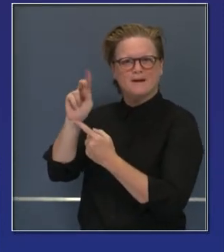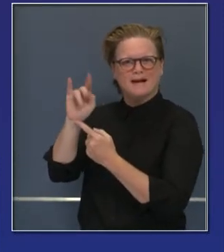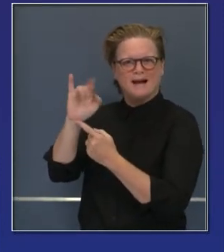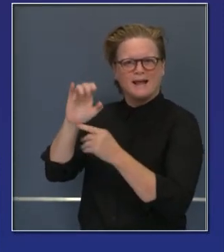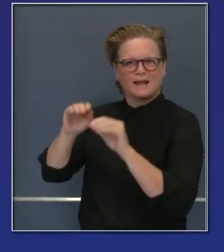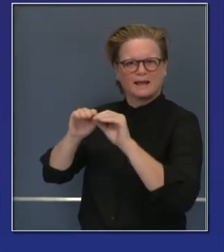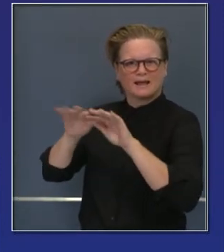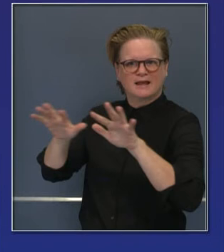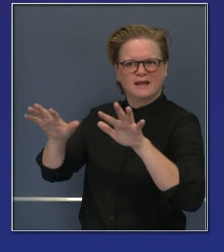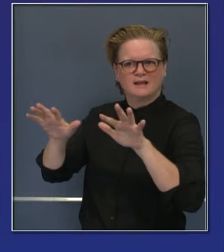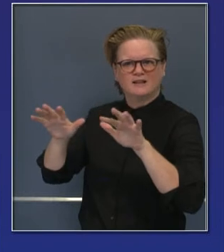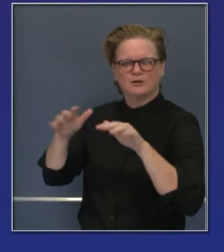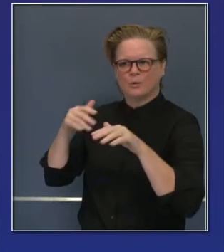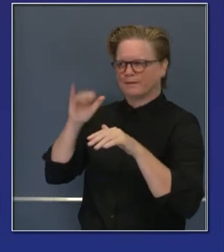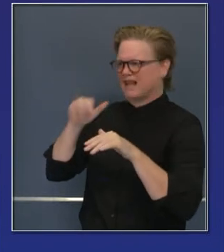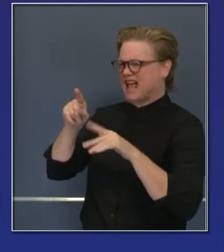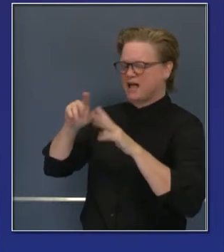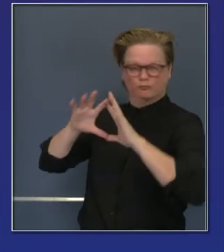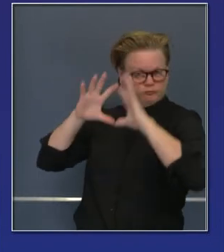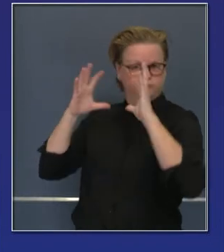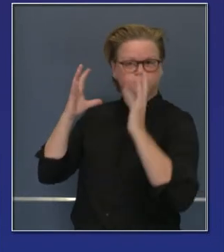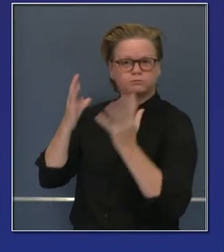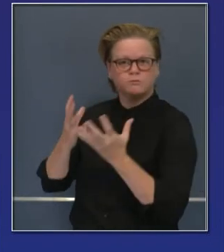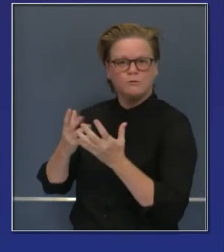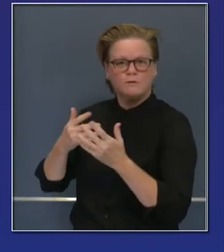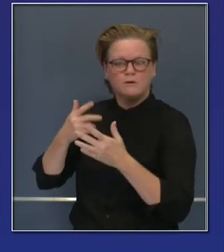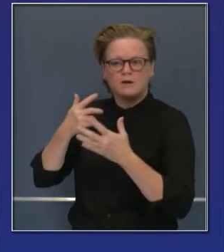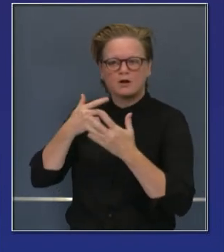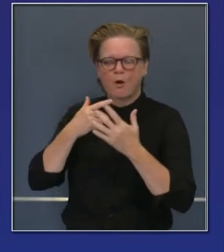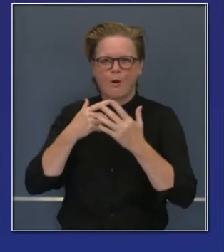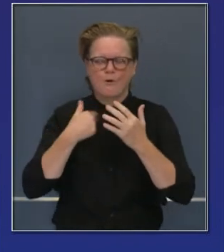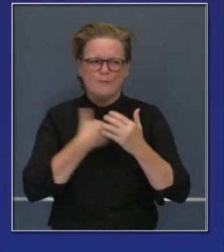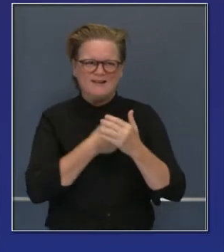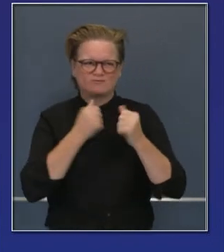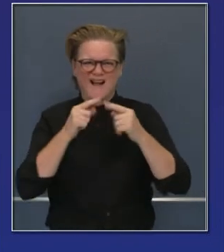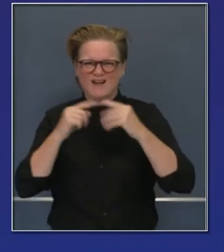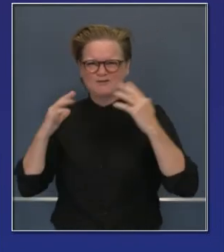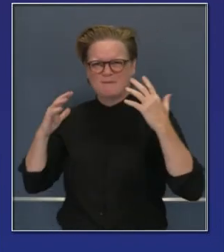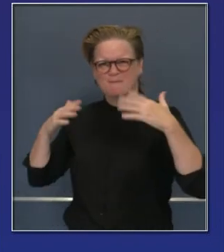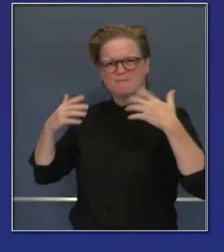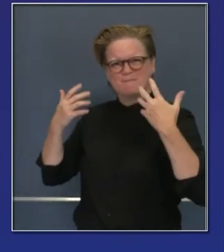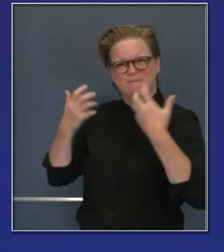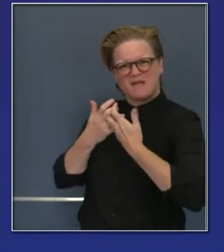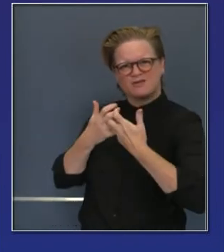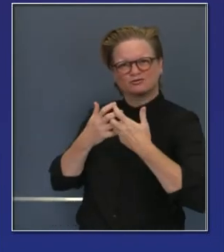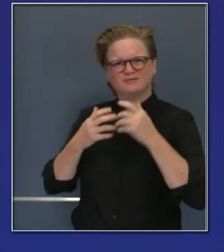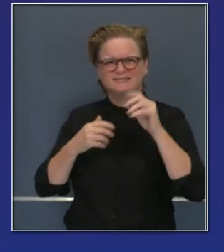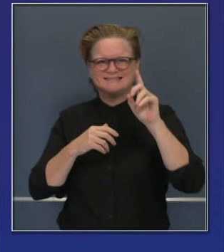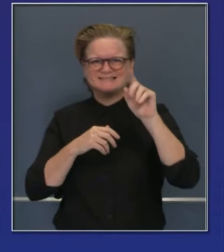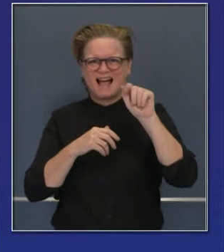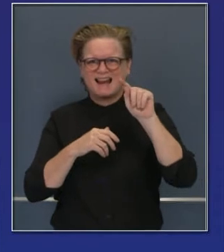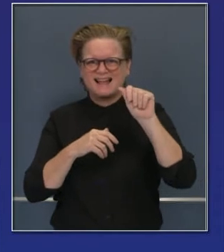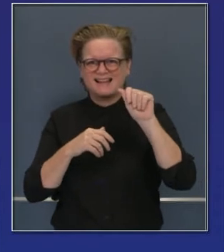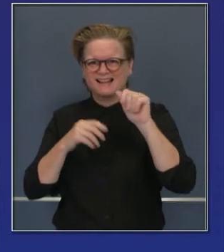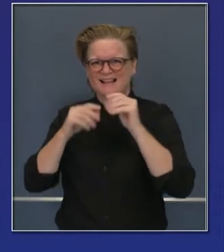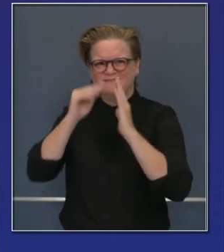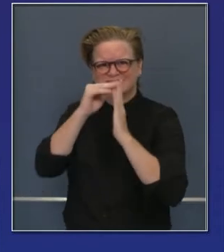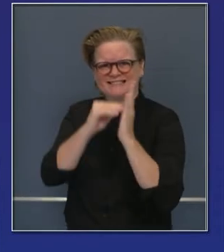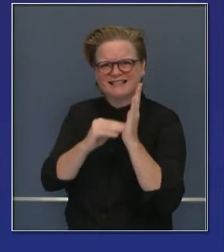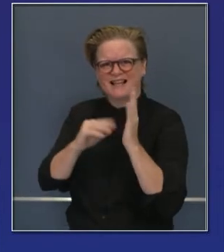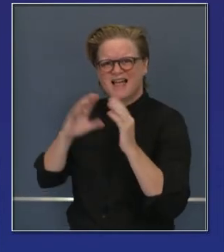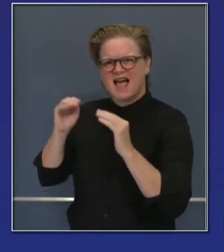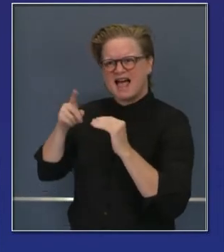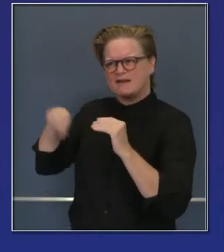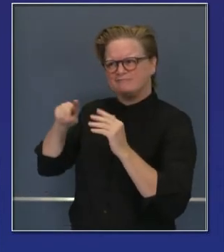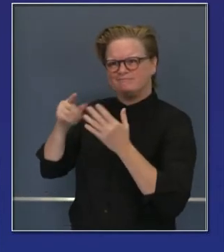nuestro estado. Y por eso hemos estado comprando equipo de antemano y